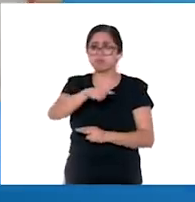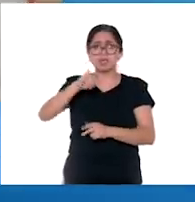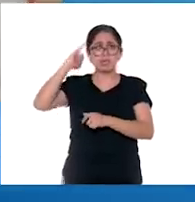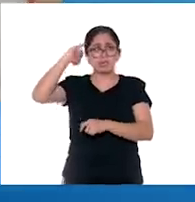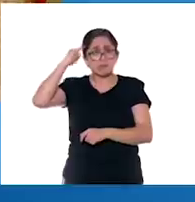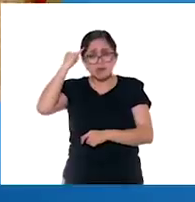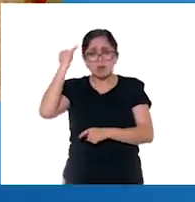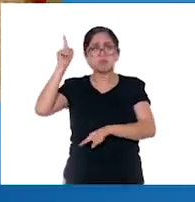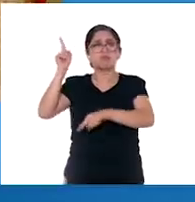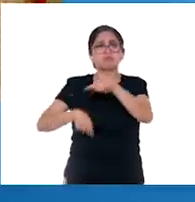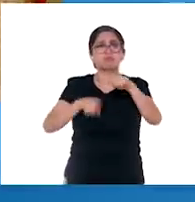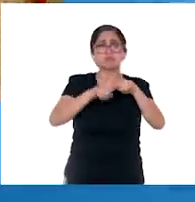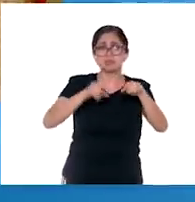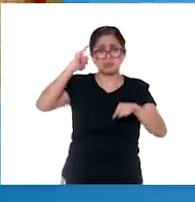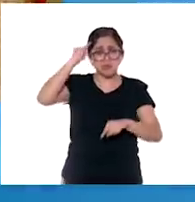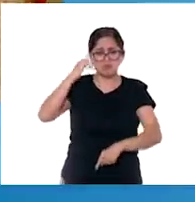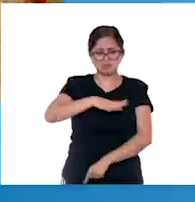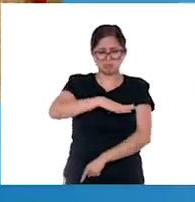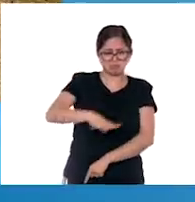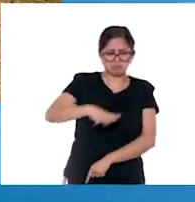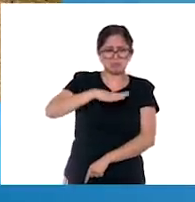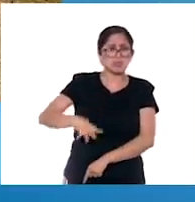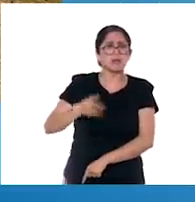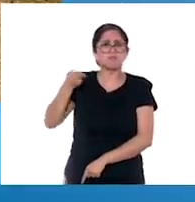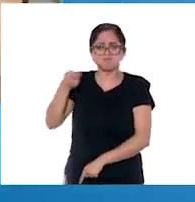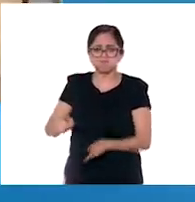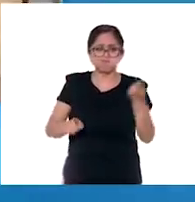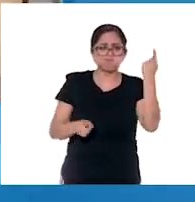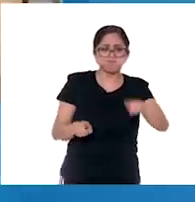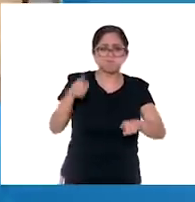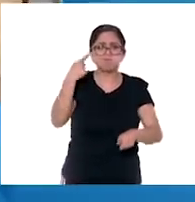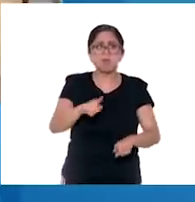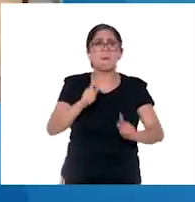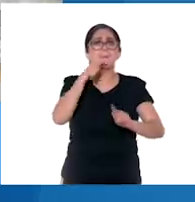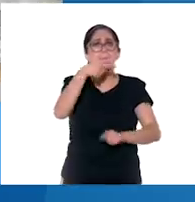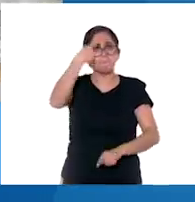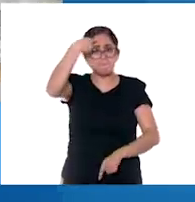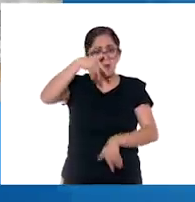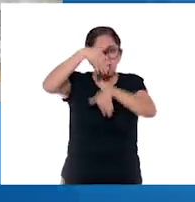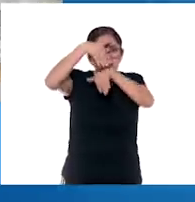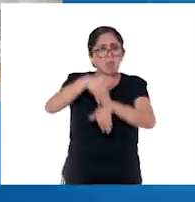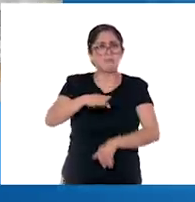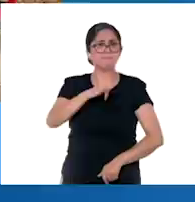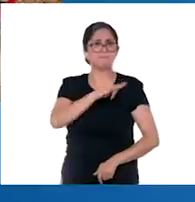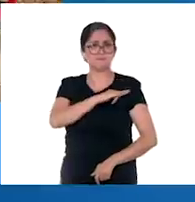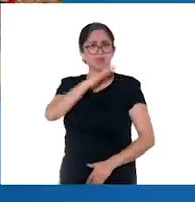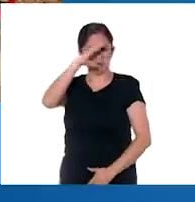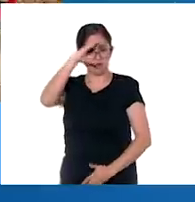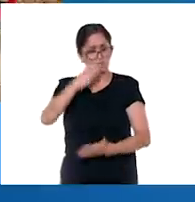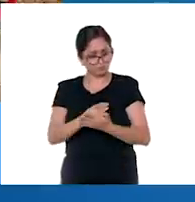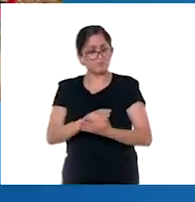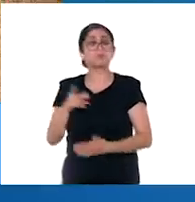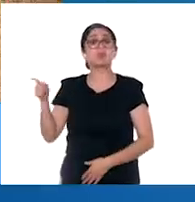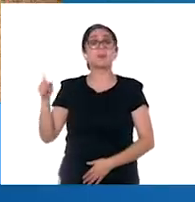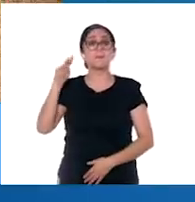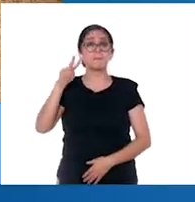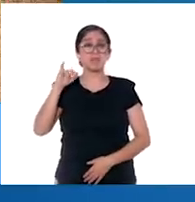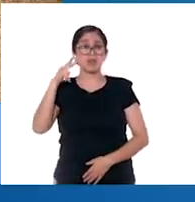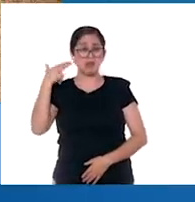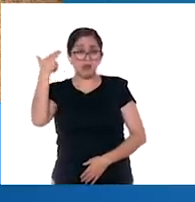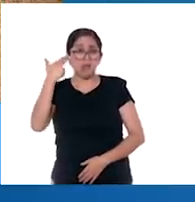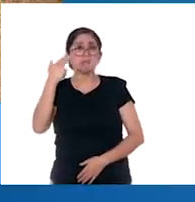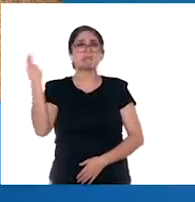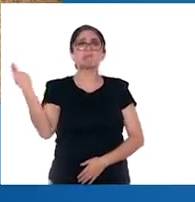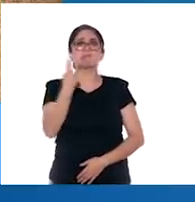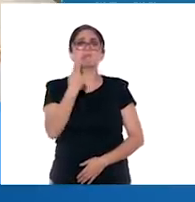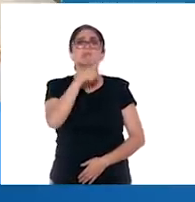Y aunque imponen resistencia, se han encontrado maneras para introducir la fe. Ahora que el rey ha reconocido este interio, necesitará un